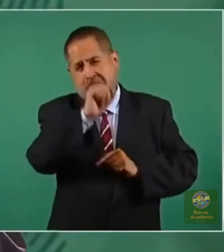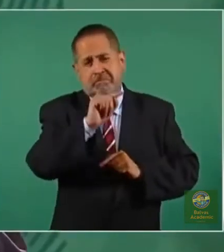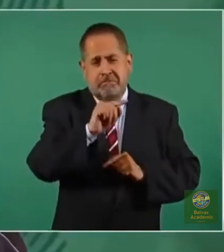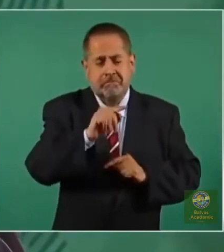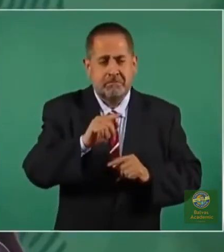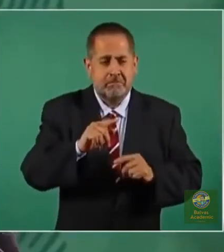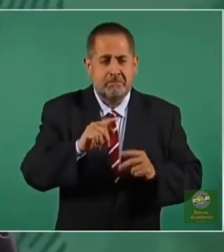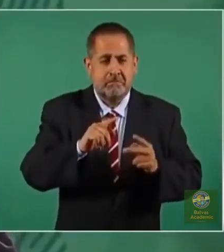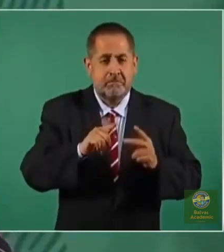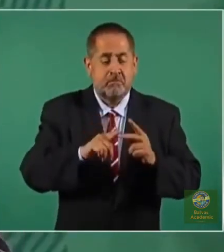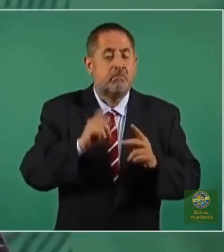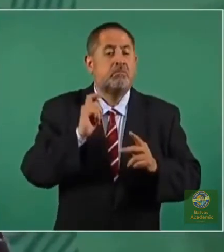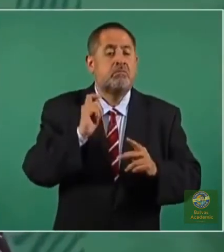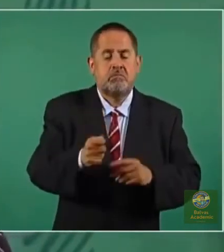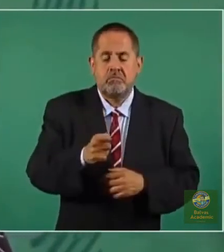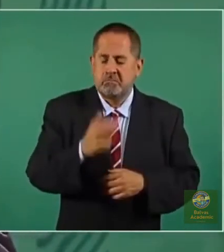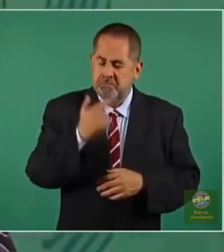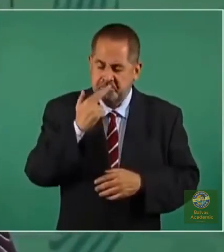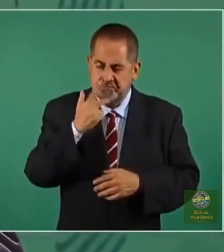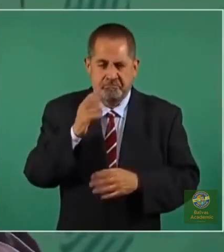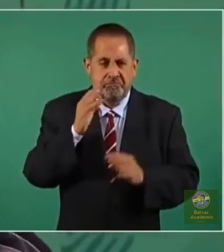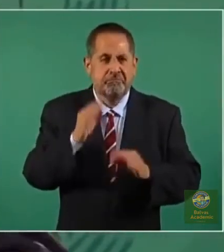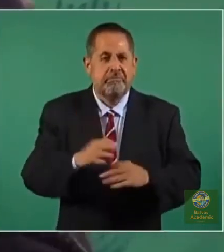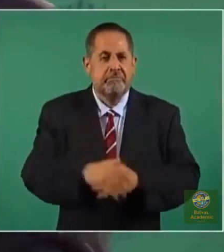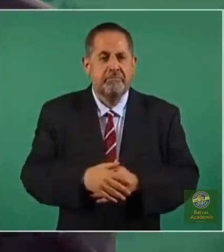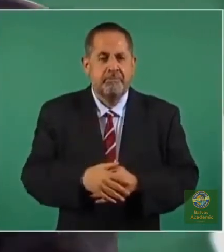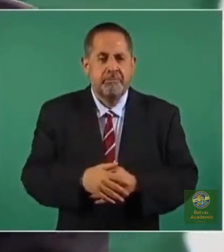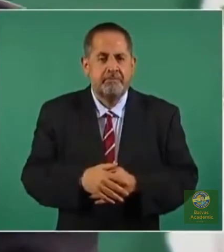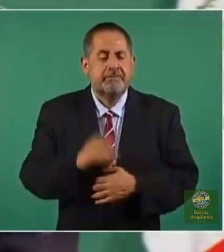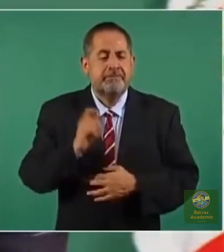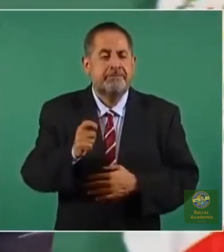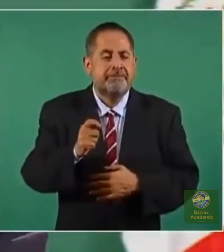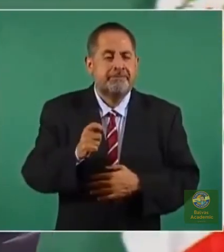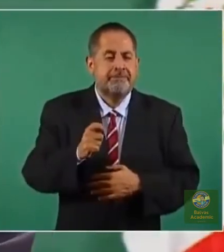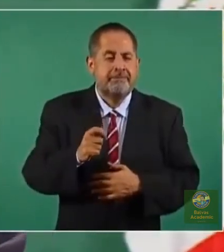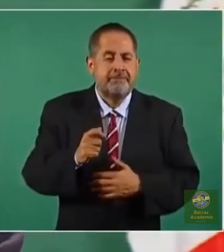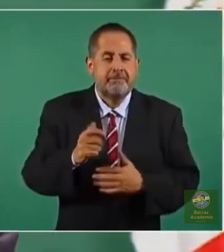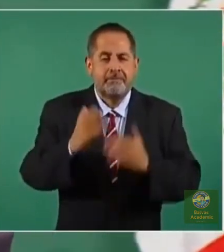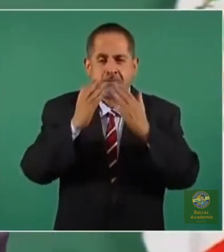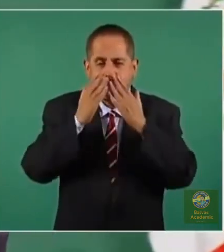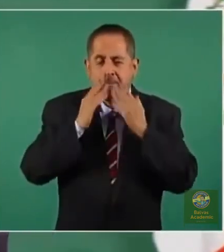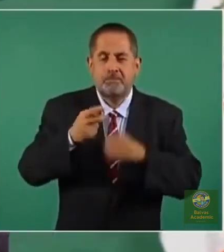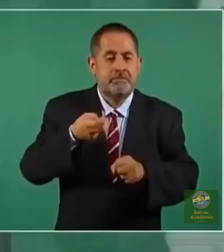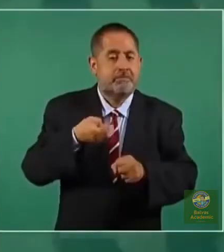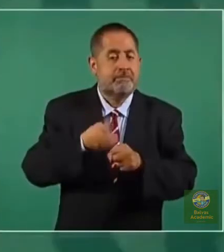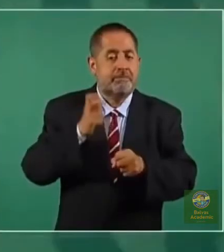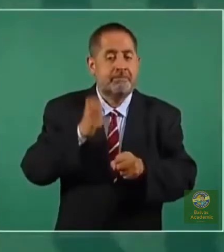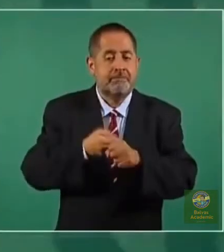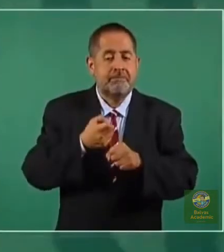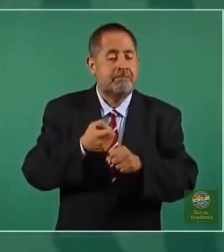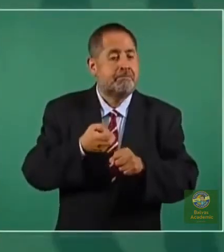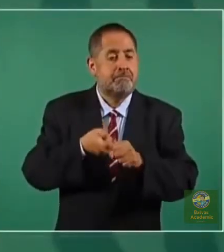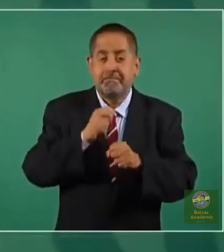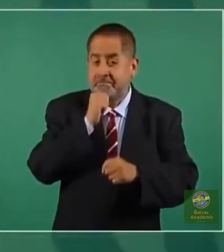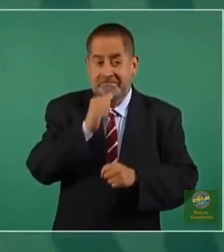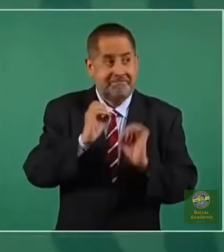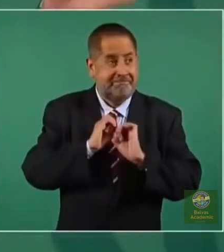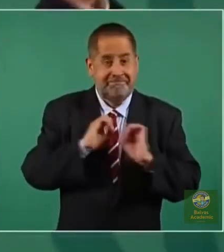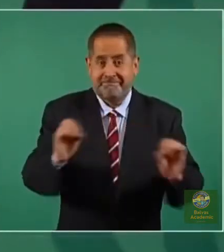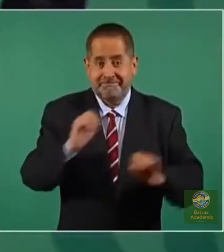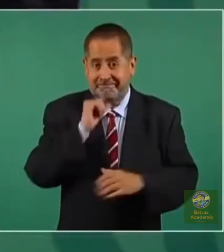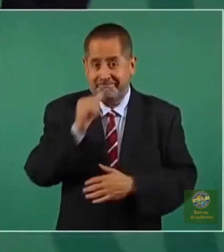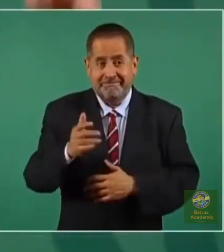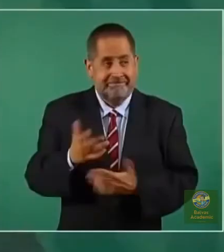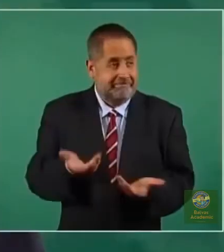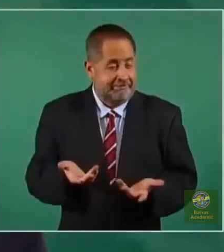lo bueno es que no hay cervecerías, porque